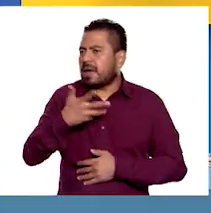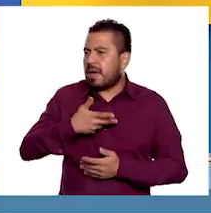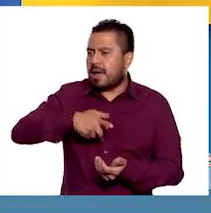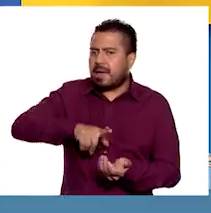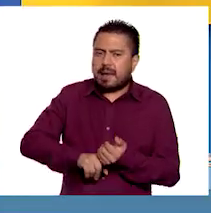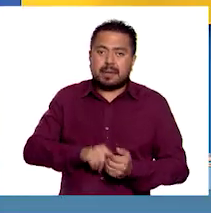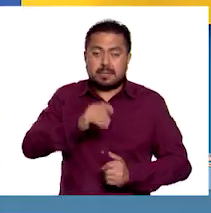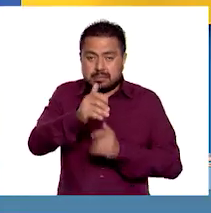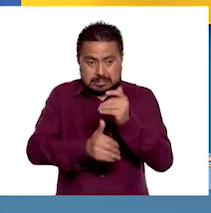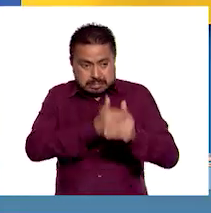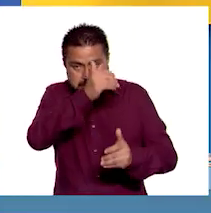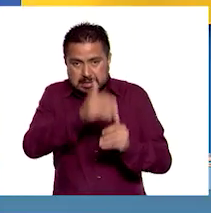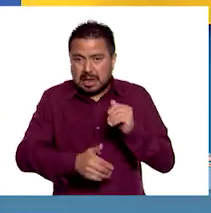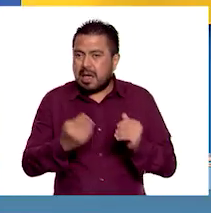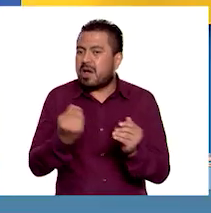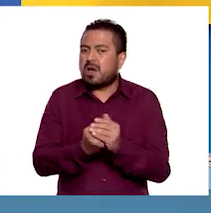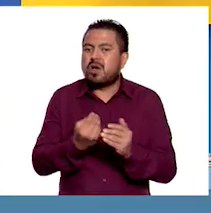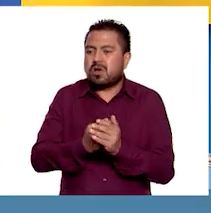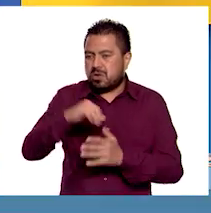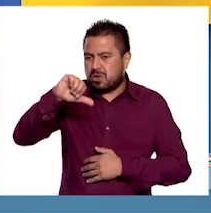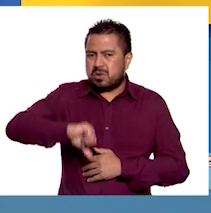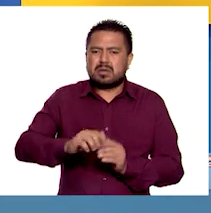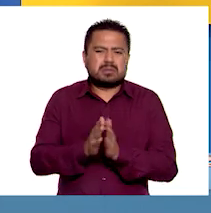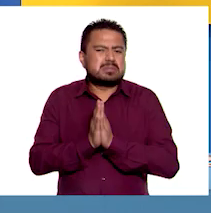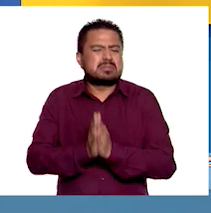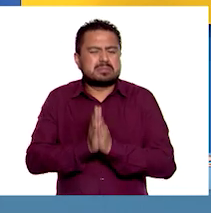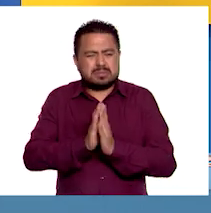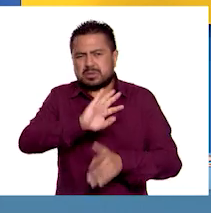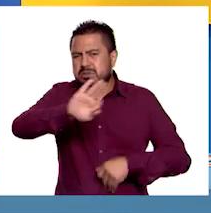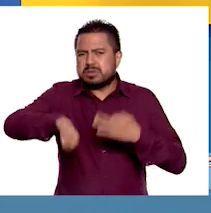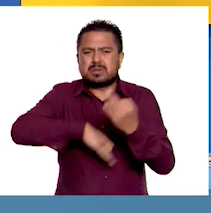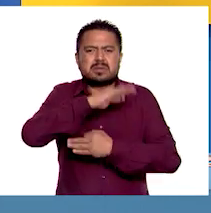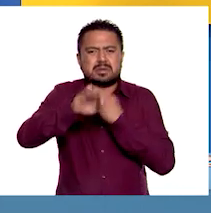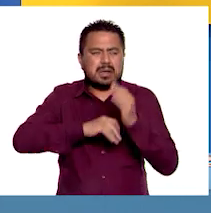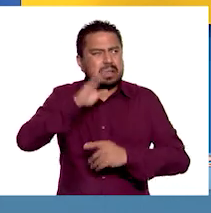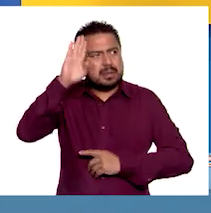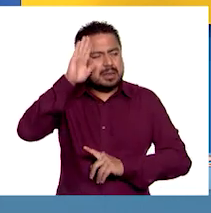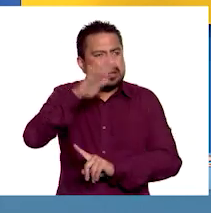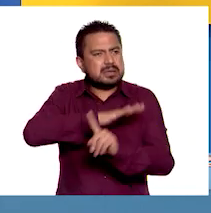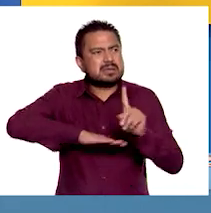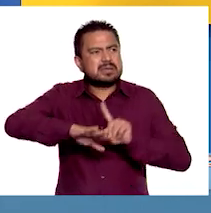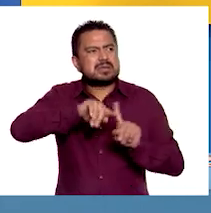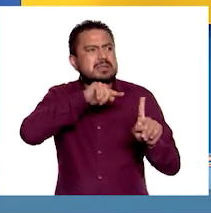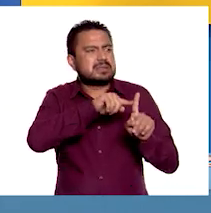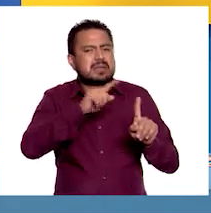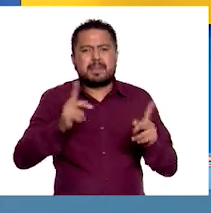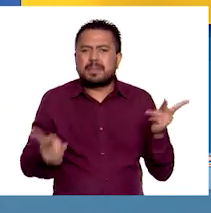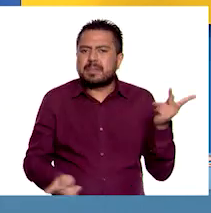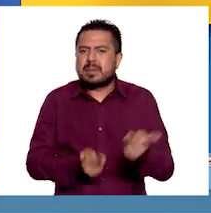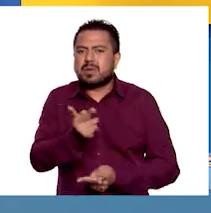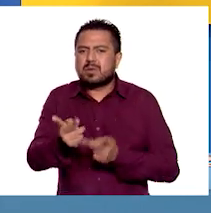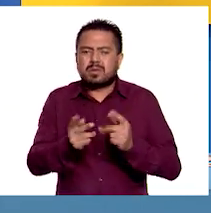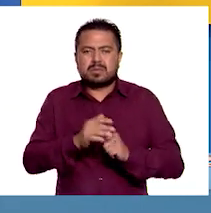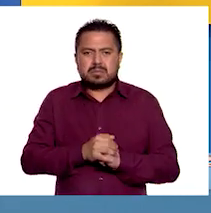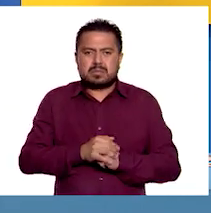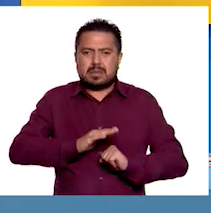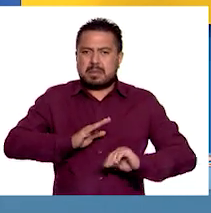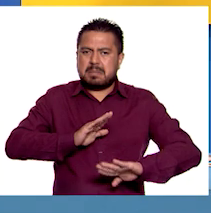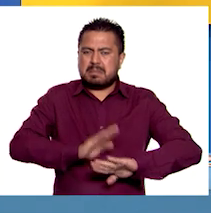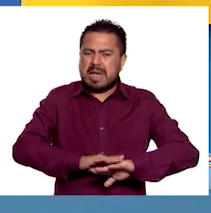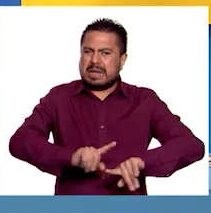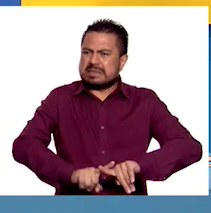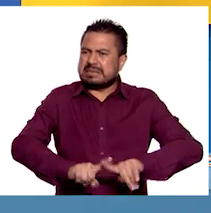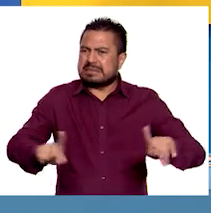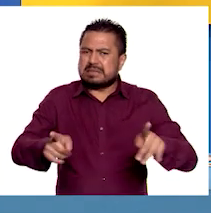Para concluir nuestra sesión, les pido reflexionar en torno a la siguiente pregunta. ¿Qué tan diferente